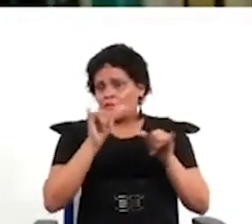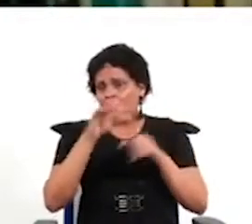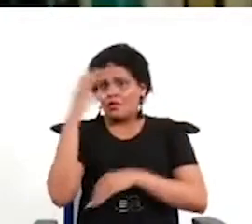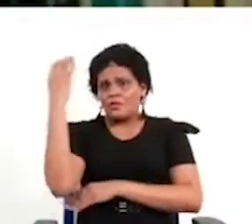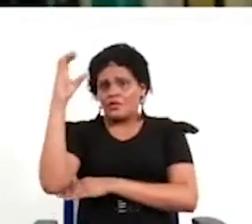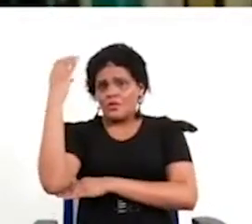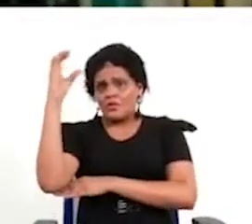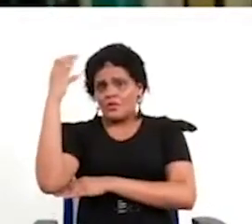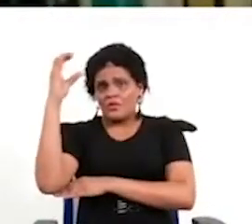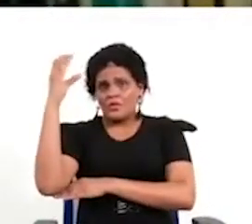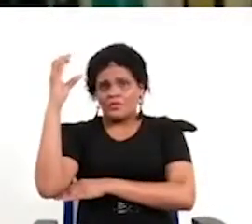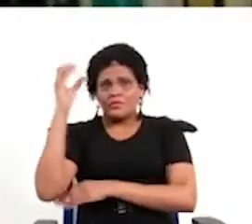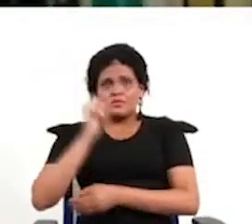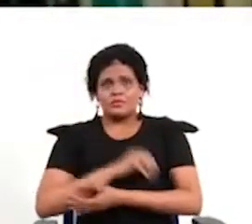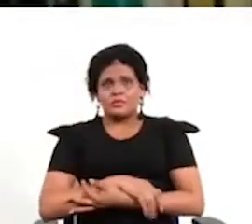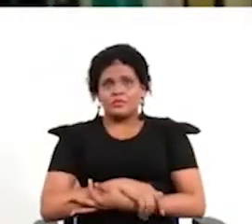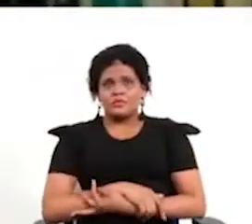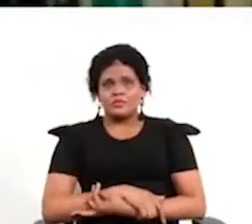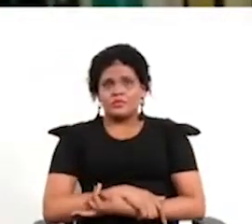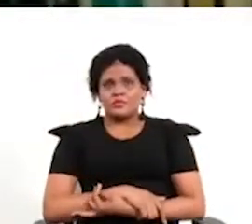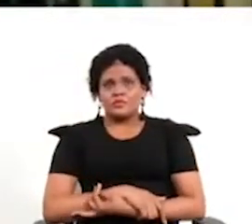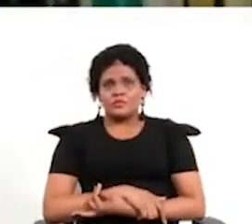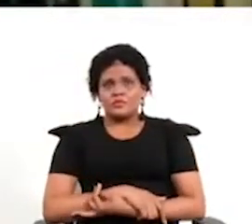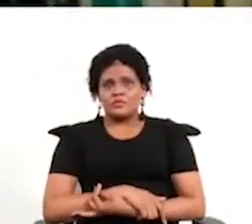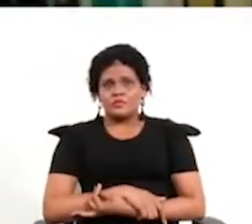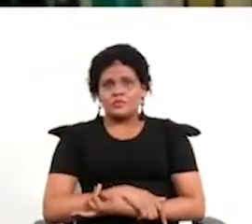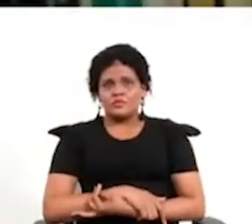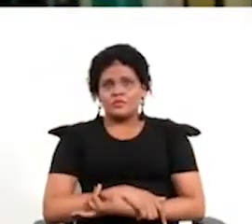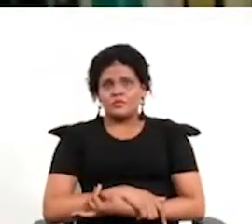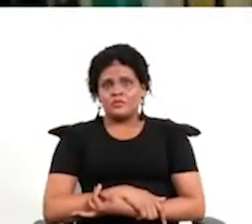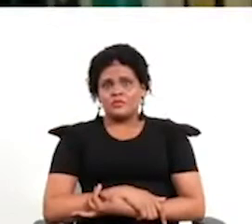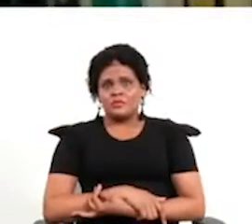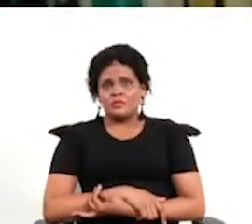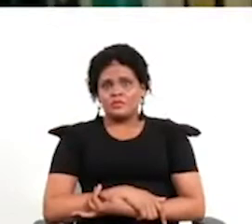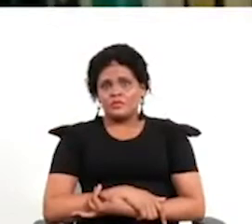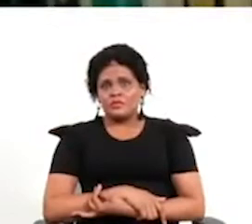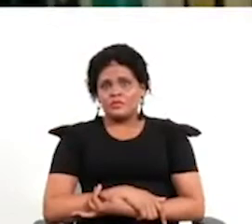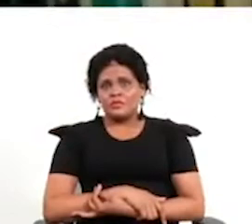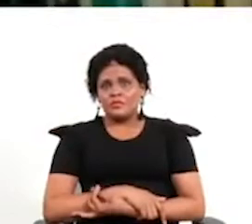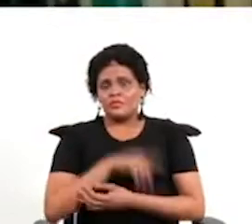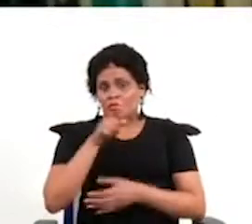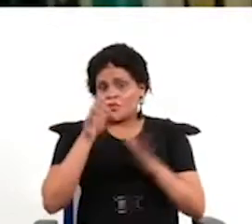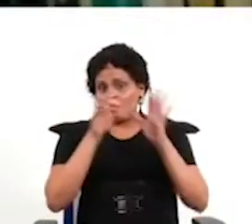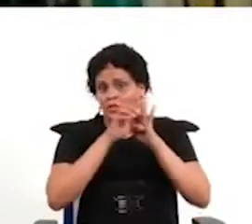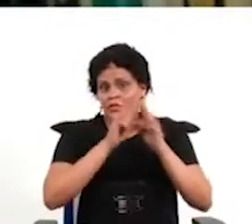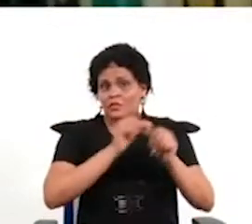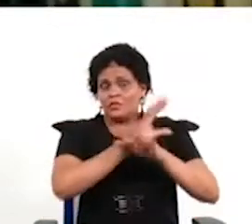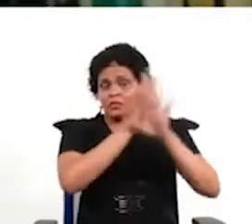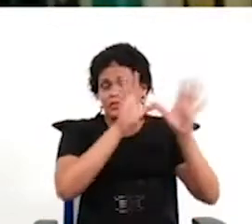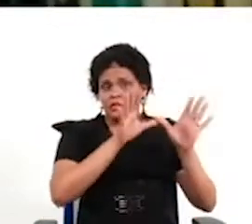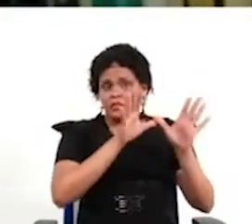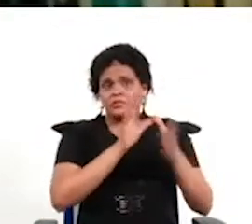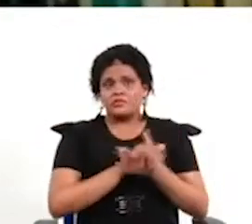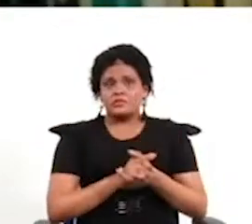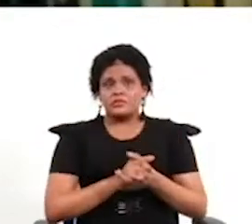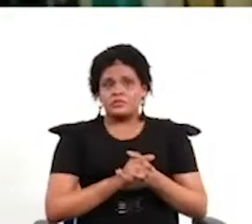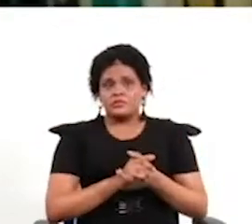en el 91 es un ejemplo claro entonces